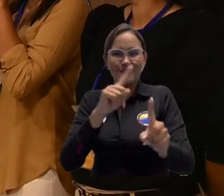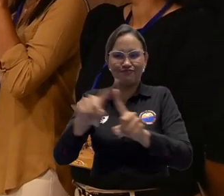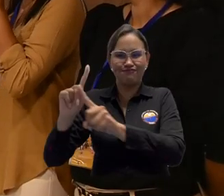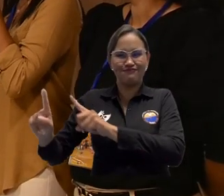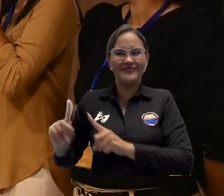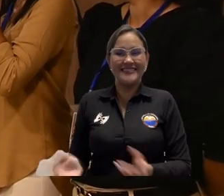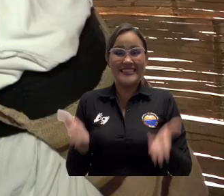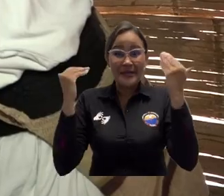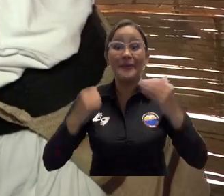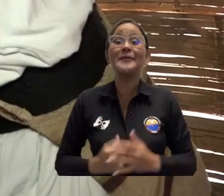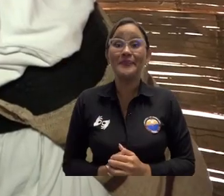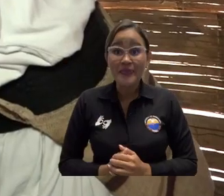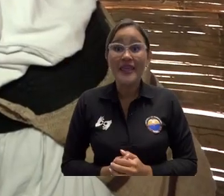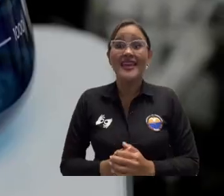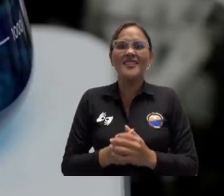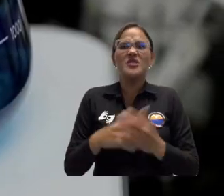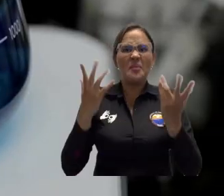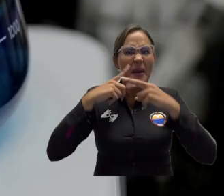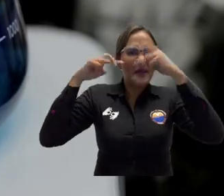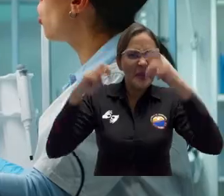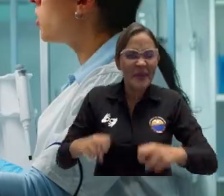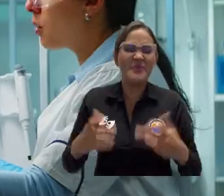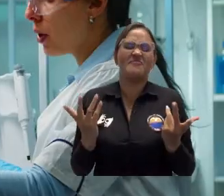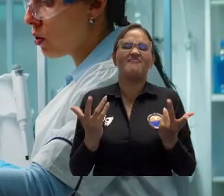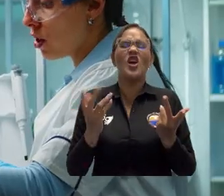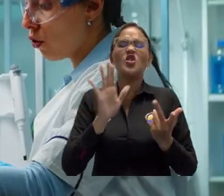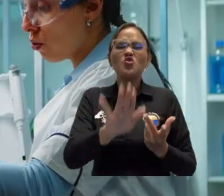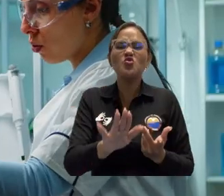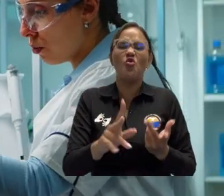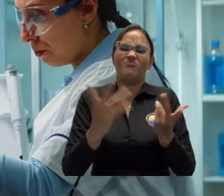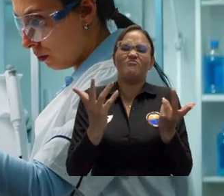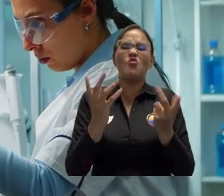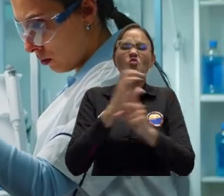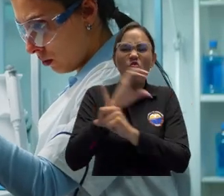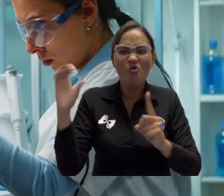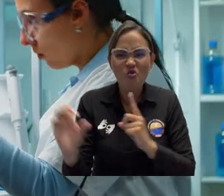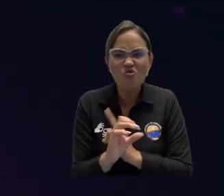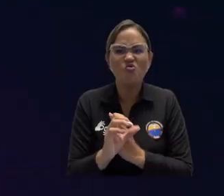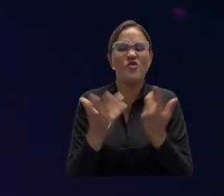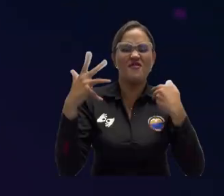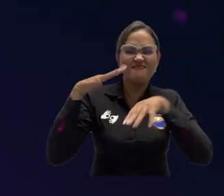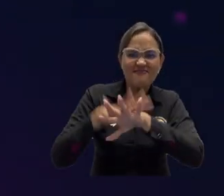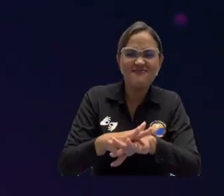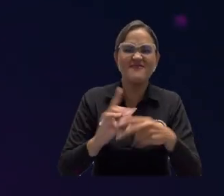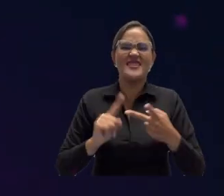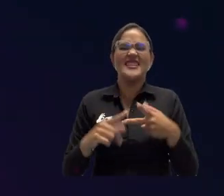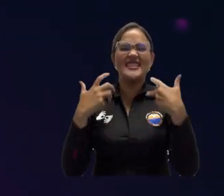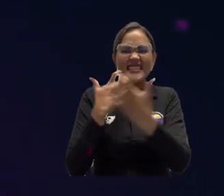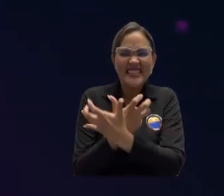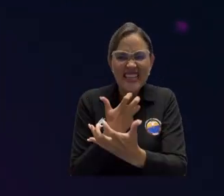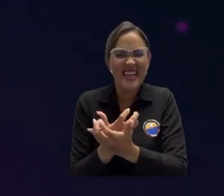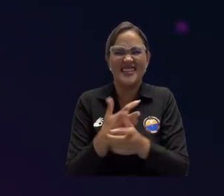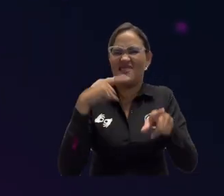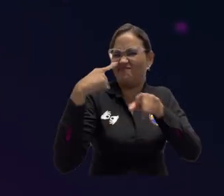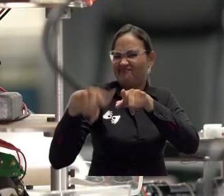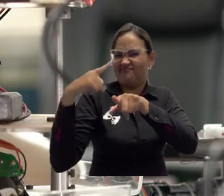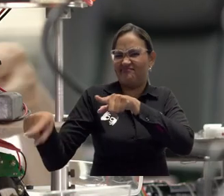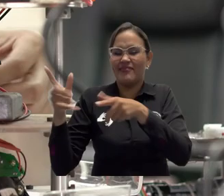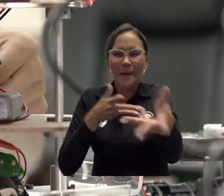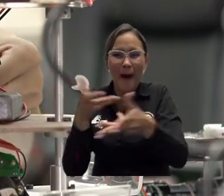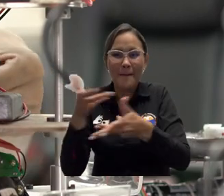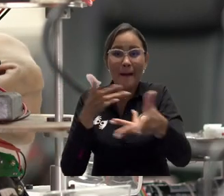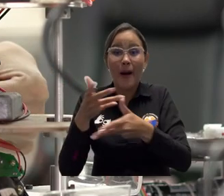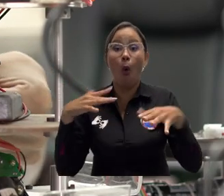Estudios interculturales, estudios educativos, tecnología, desarrollo humano y didáctica de las ciencias fueron los ejes temáticos